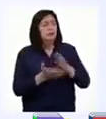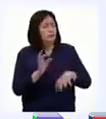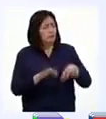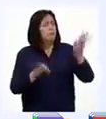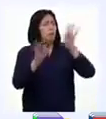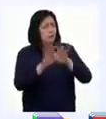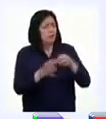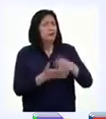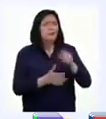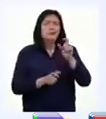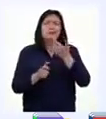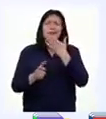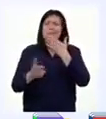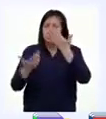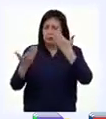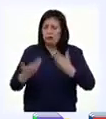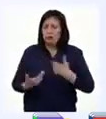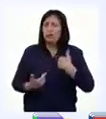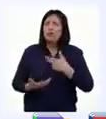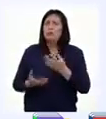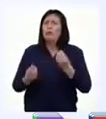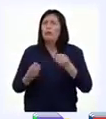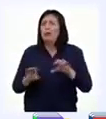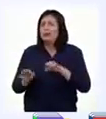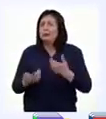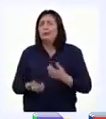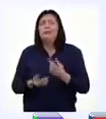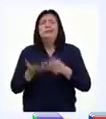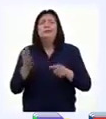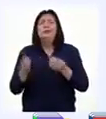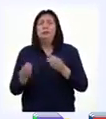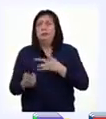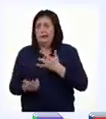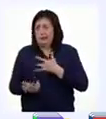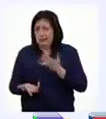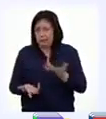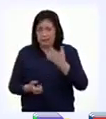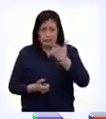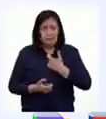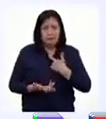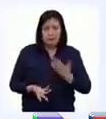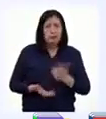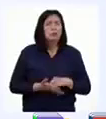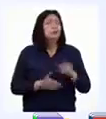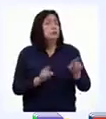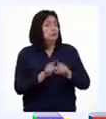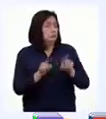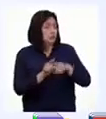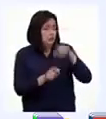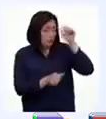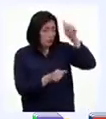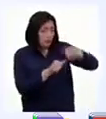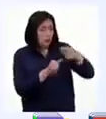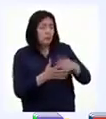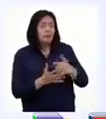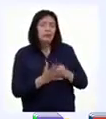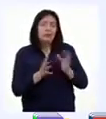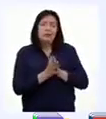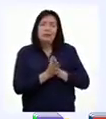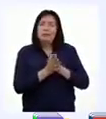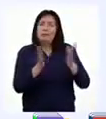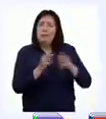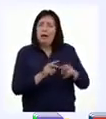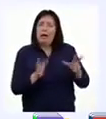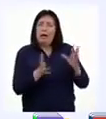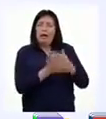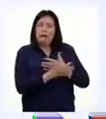importante de quiénes somos, cómo actuamos y cómo nos sentimos. De igual manera, los recuerdos que atesoramos de nuestra